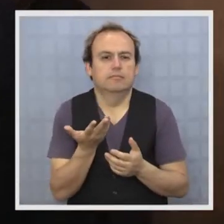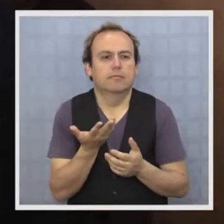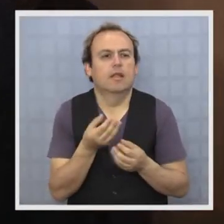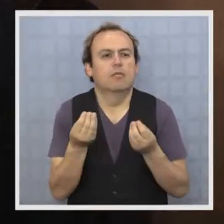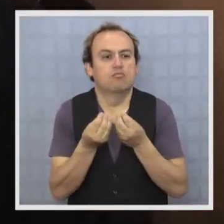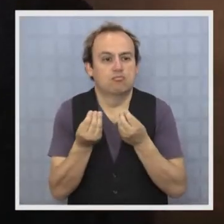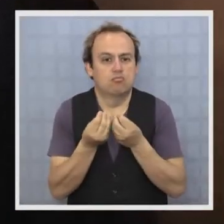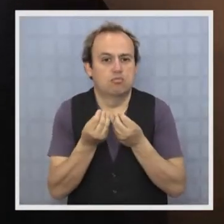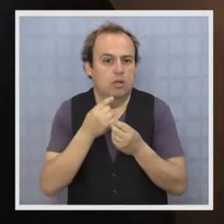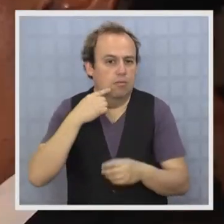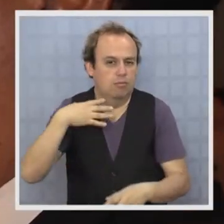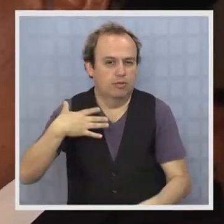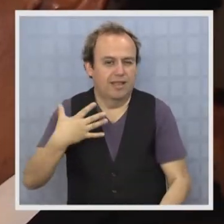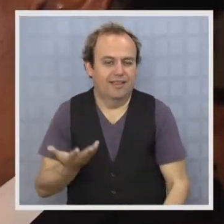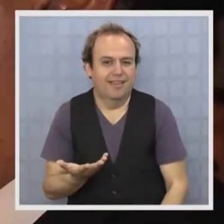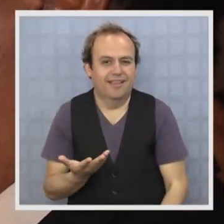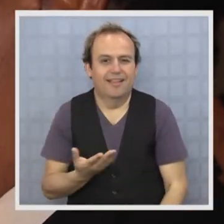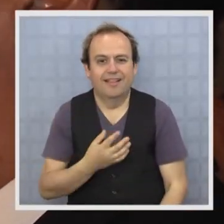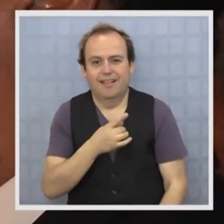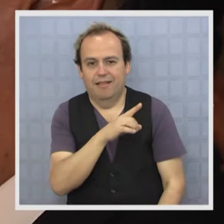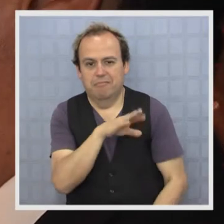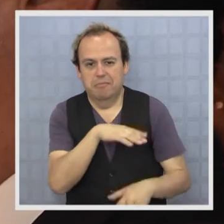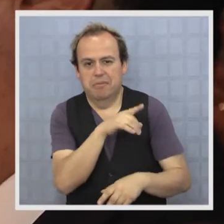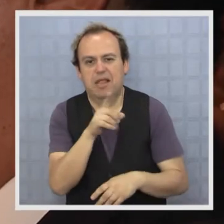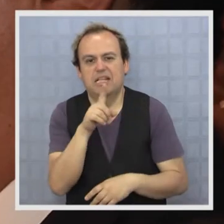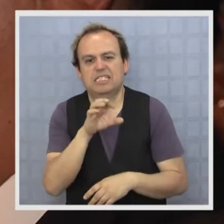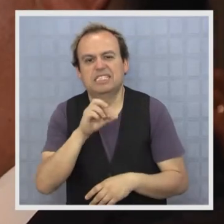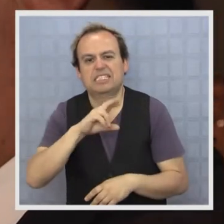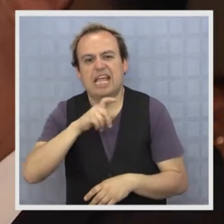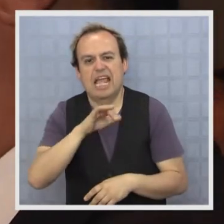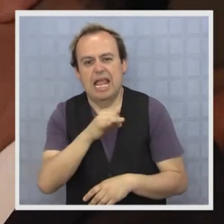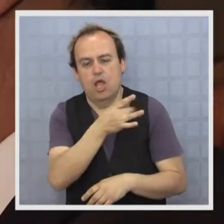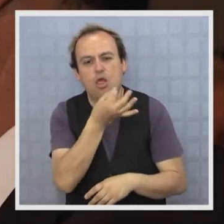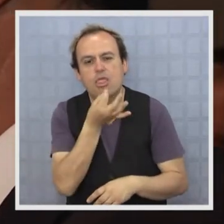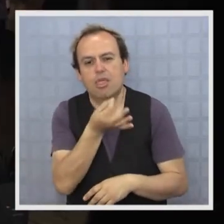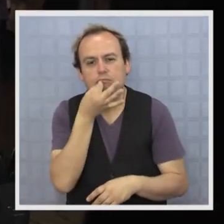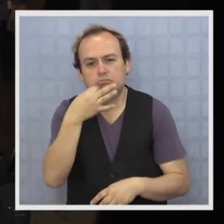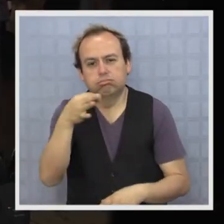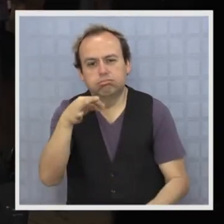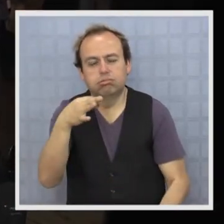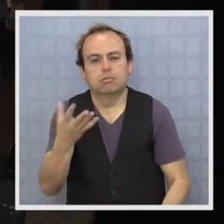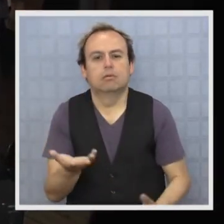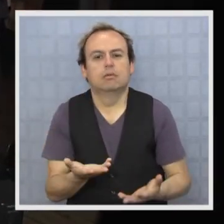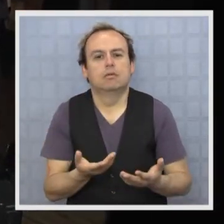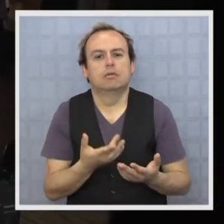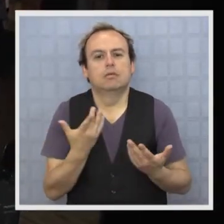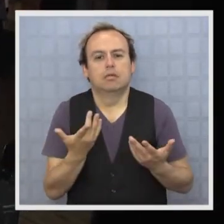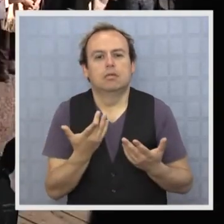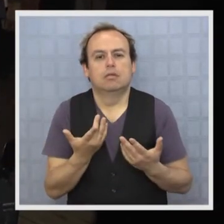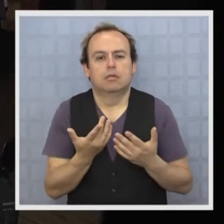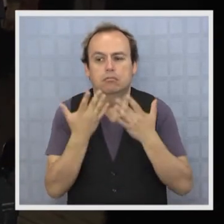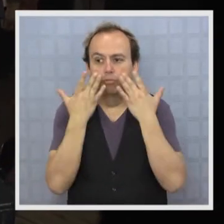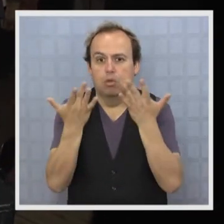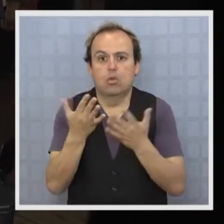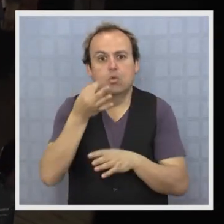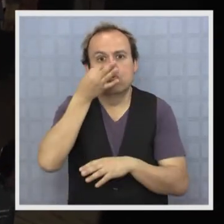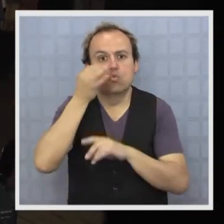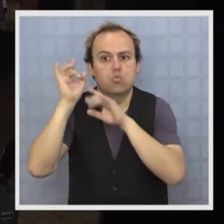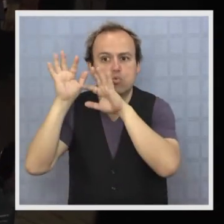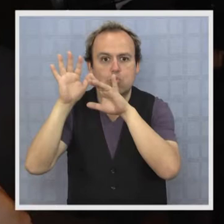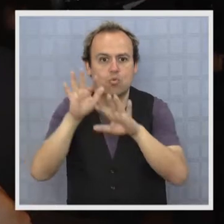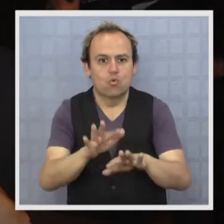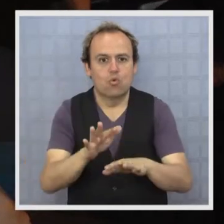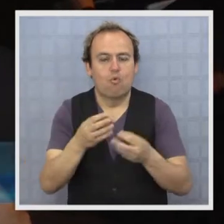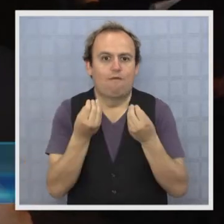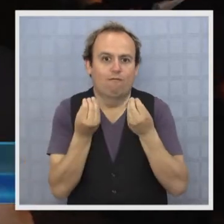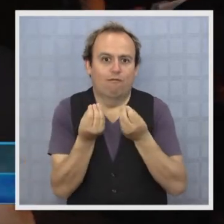bastante trascendencia, lo decía Sergio en su discurso, porque tiene impacto en el turismo, tiene